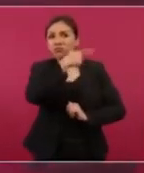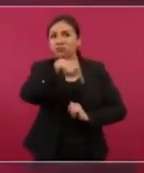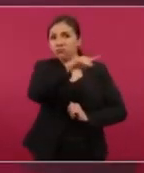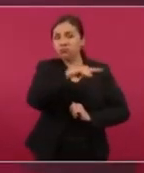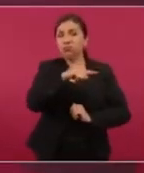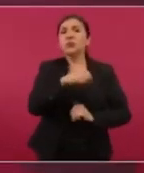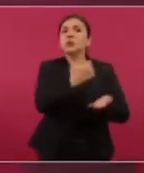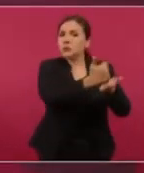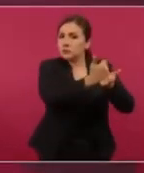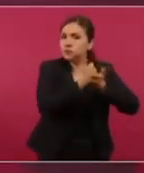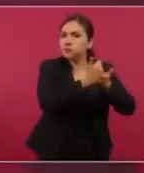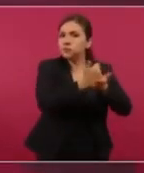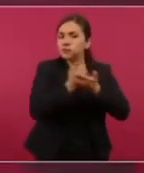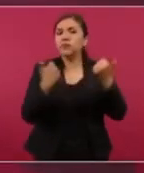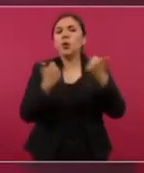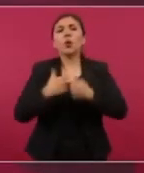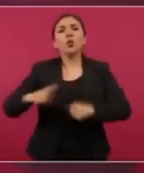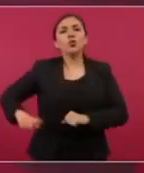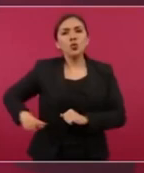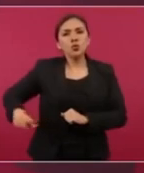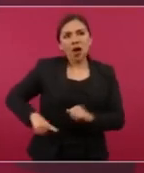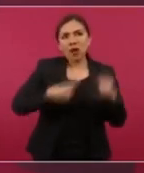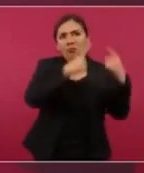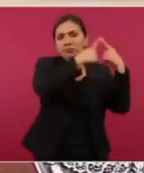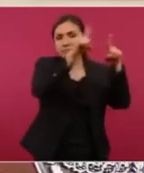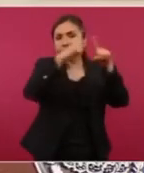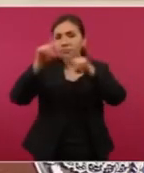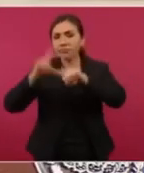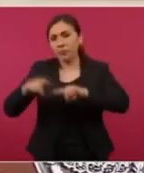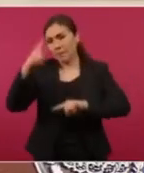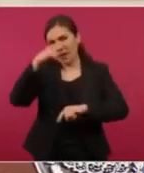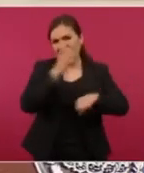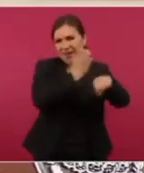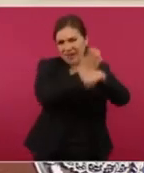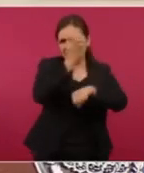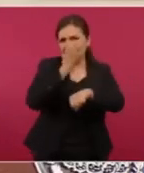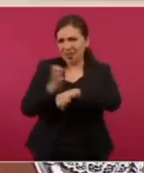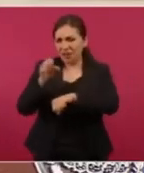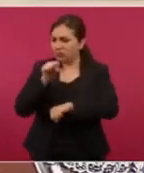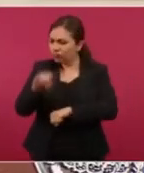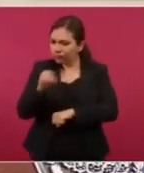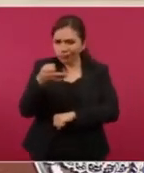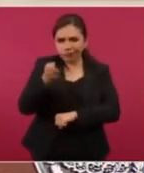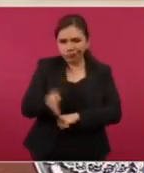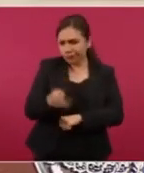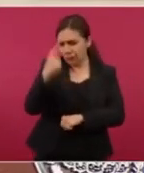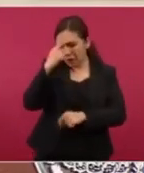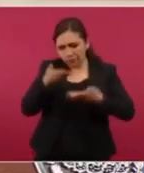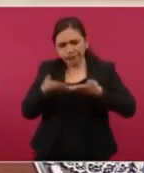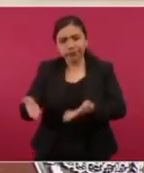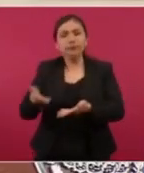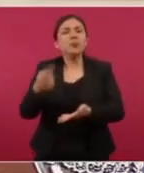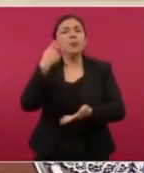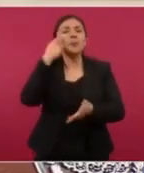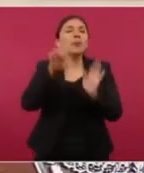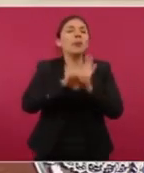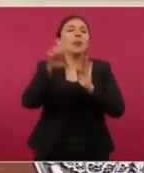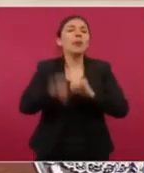Nos están ayudando los gobiernos de los estados. En el caso